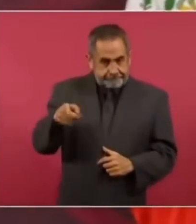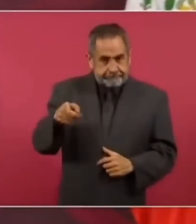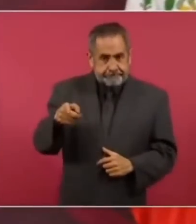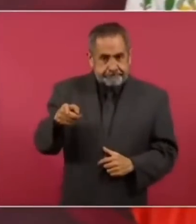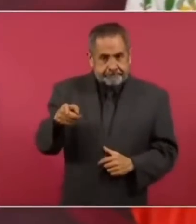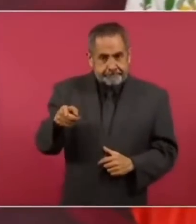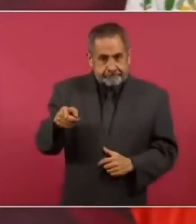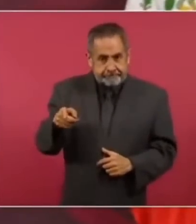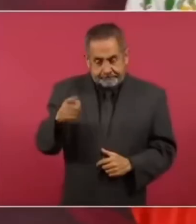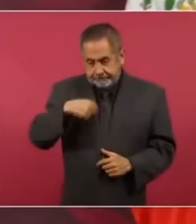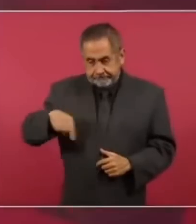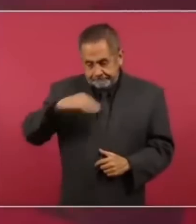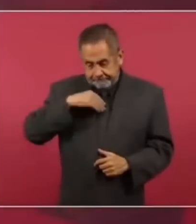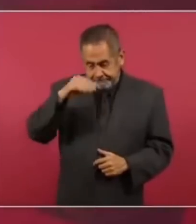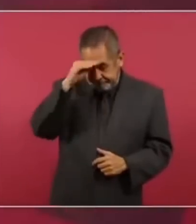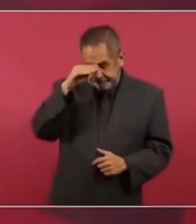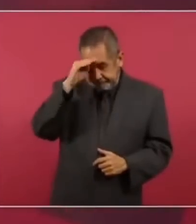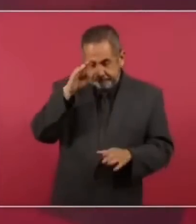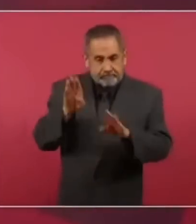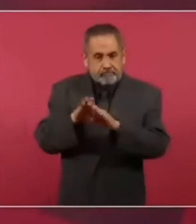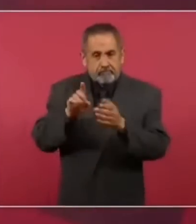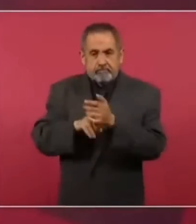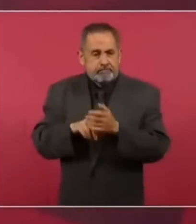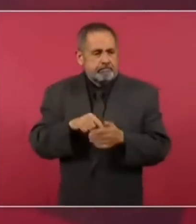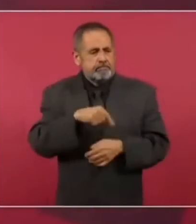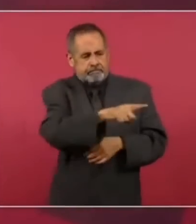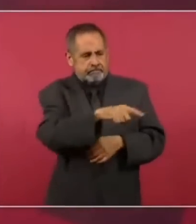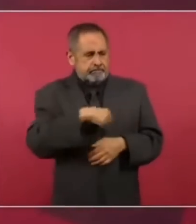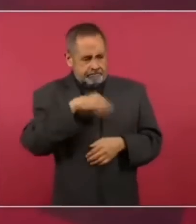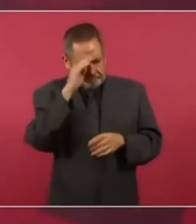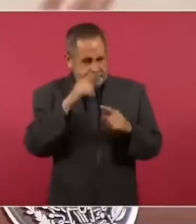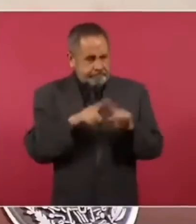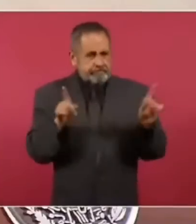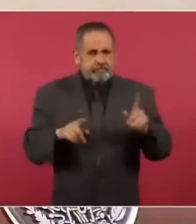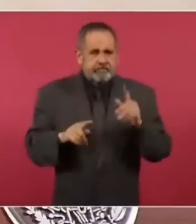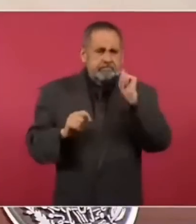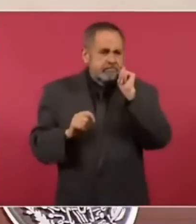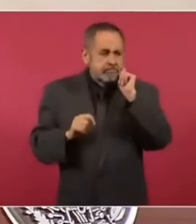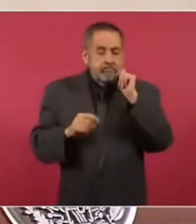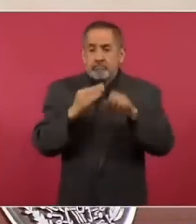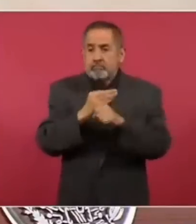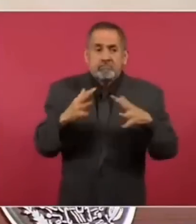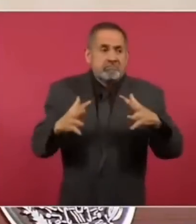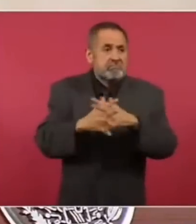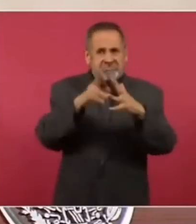pensar que aún con las diferencias no ha habido violencia